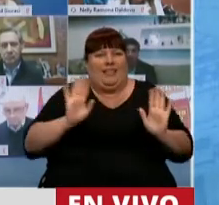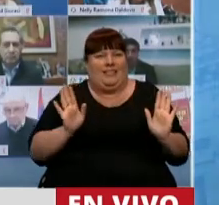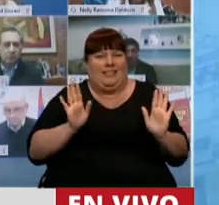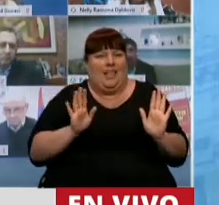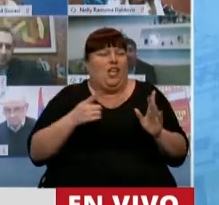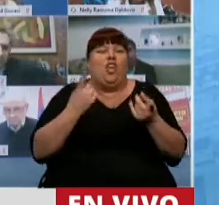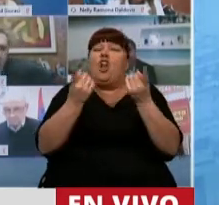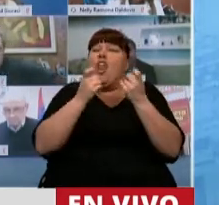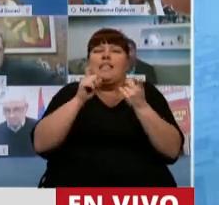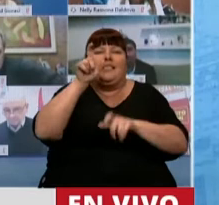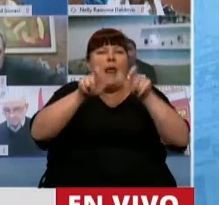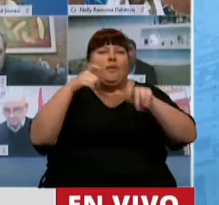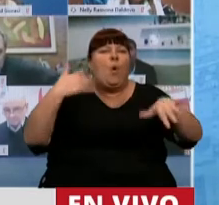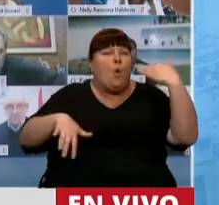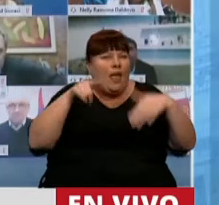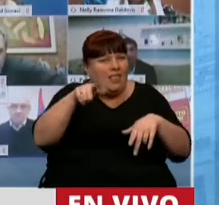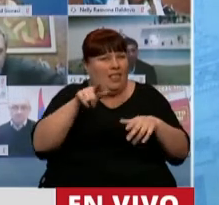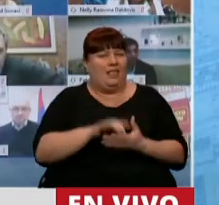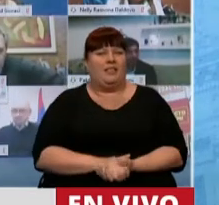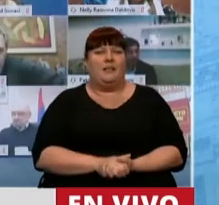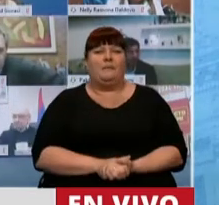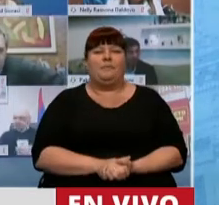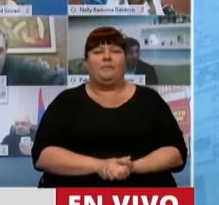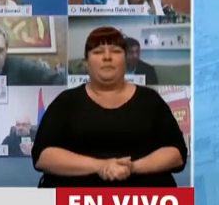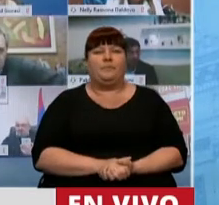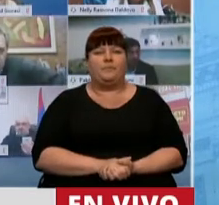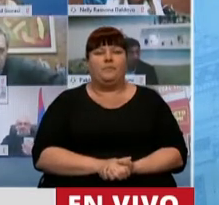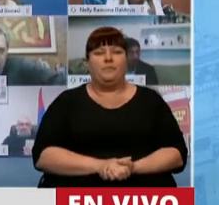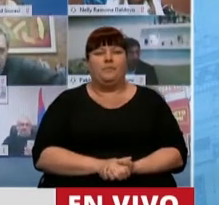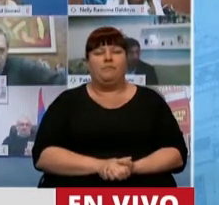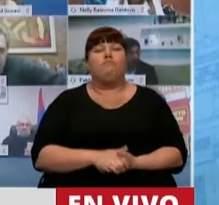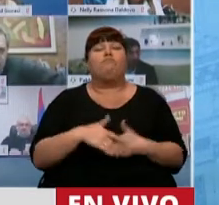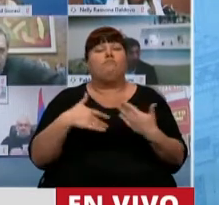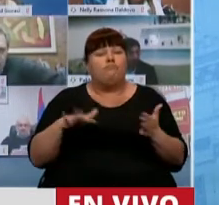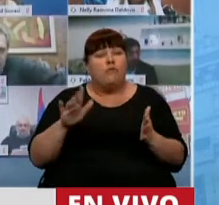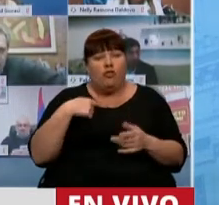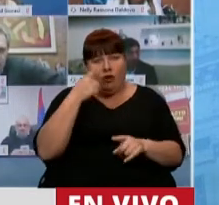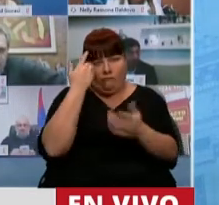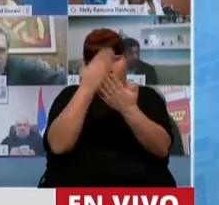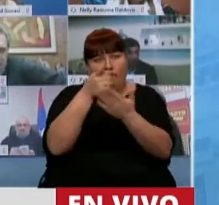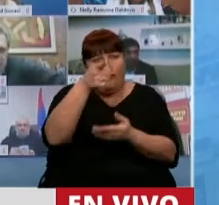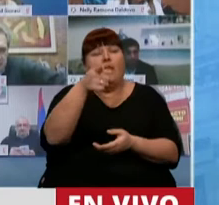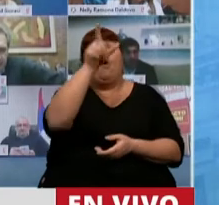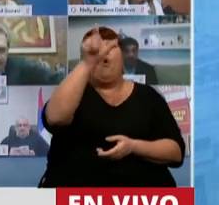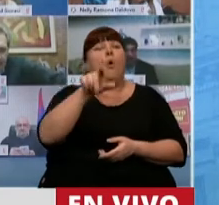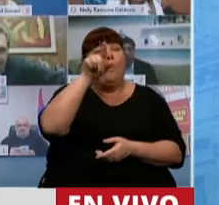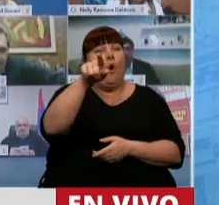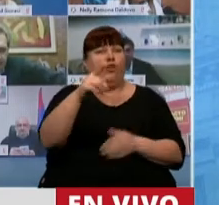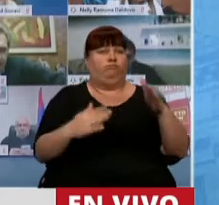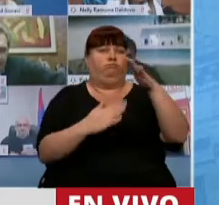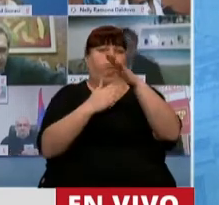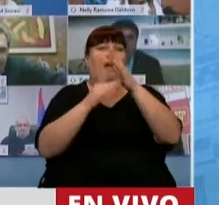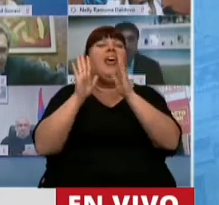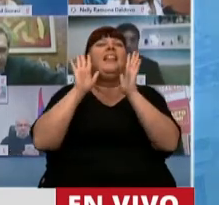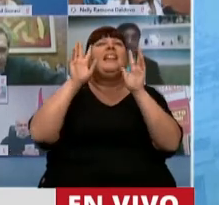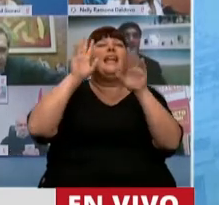no son las necesidades de la gente, señor Presidente. Entonces lo interpelo porque usted dirige el